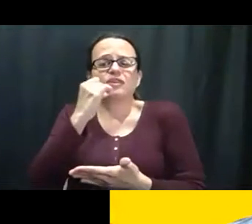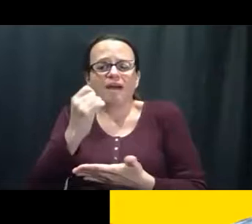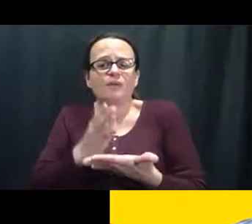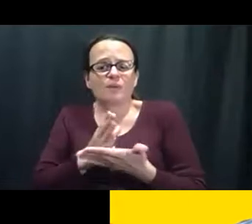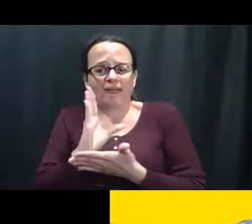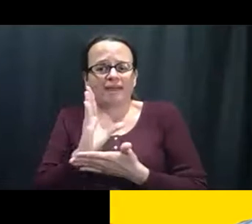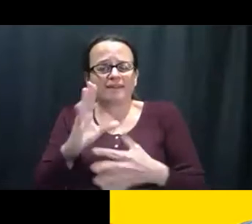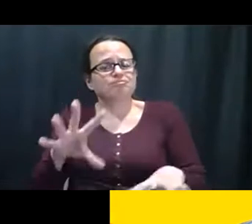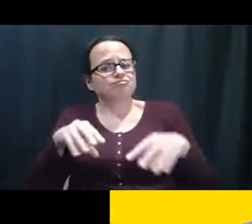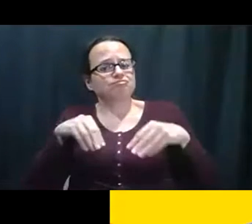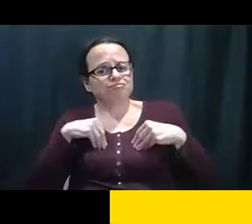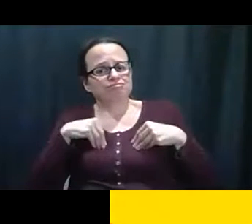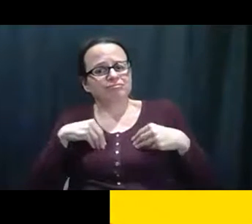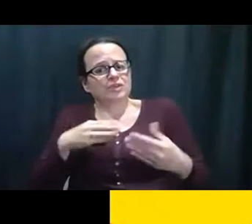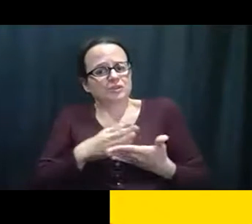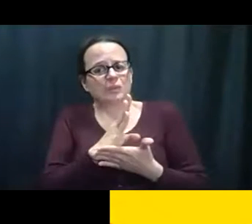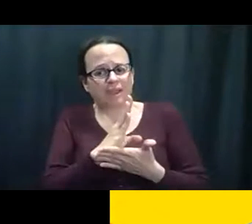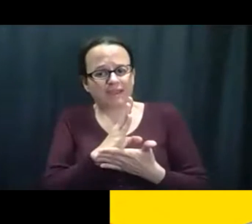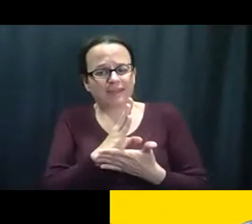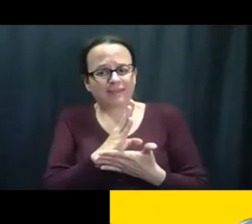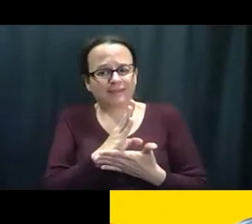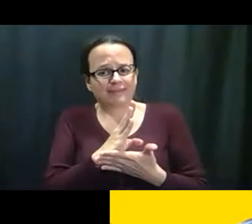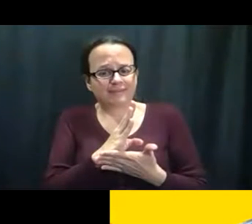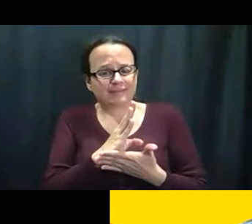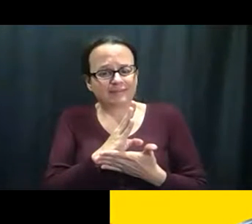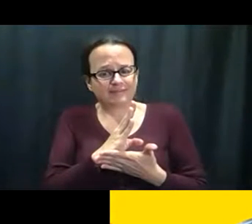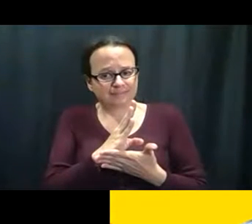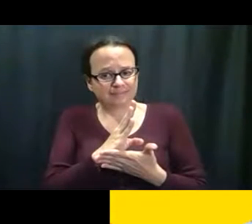Que todo el mundo tiene que saber que está bien en no, en no estar bien.